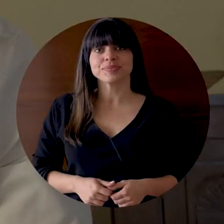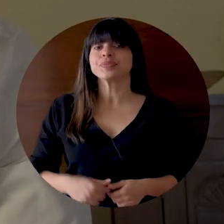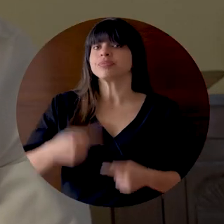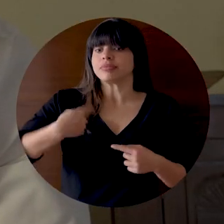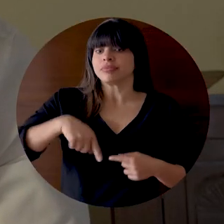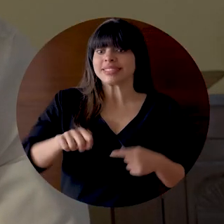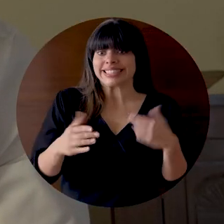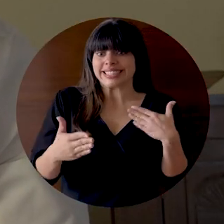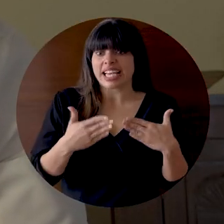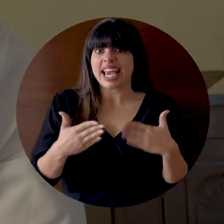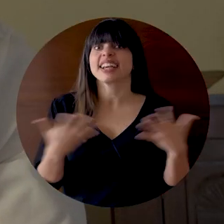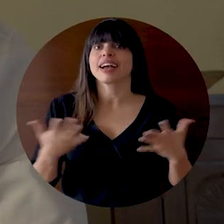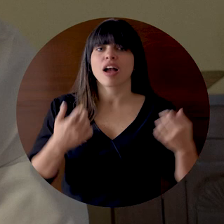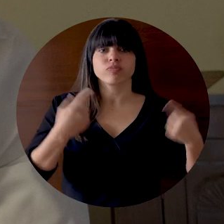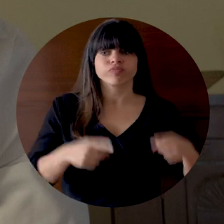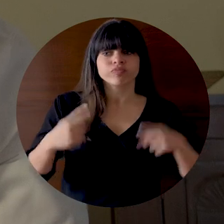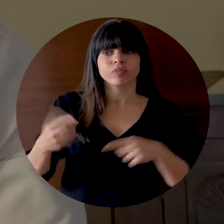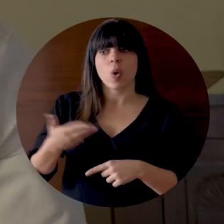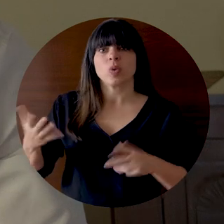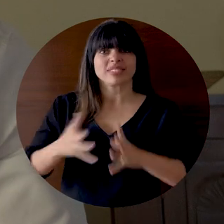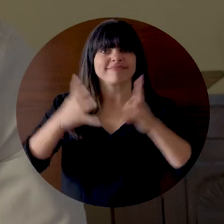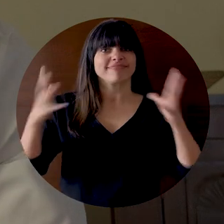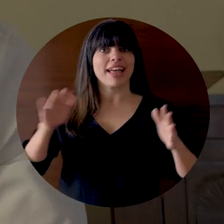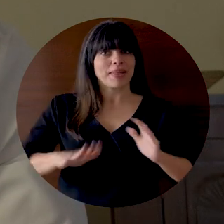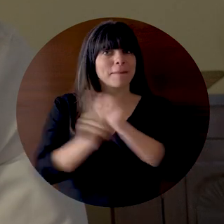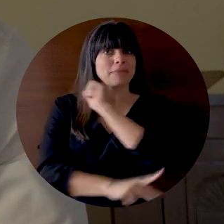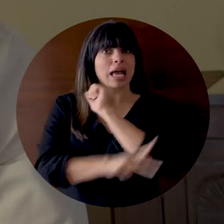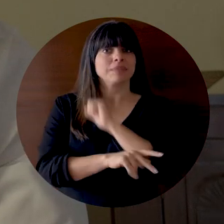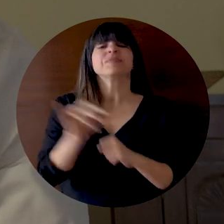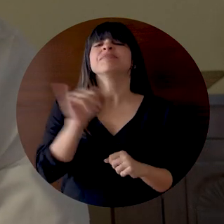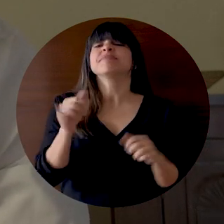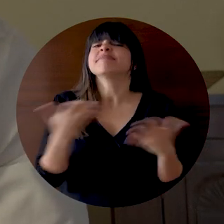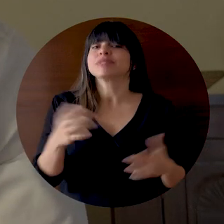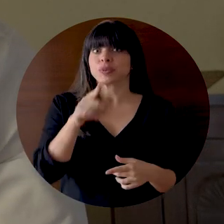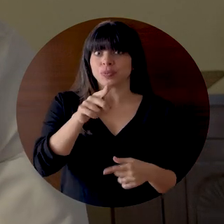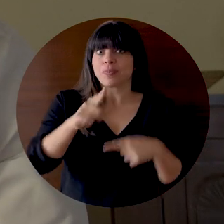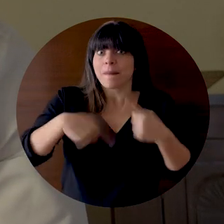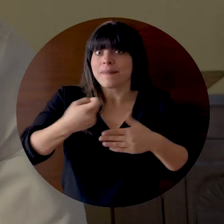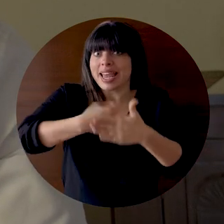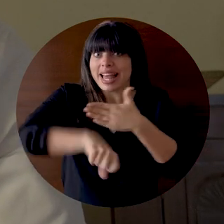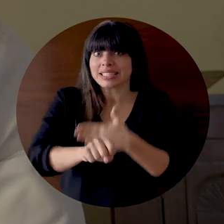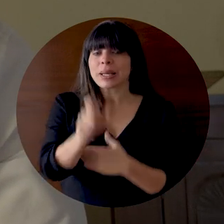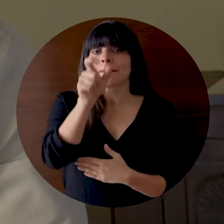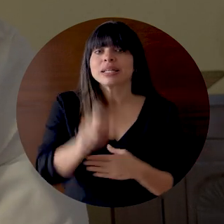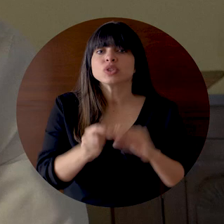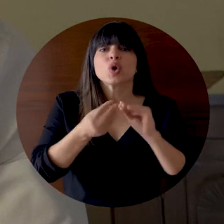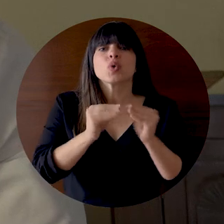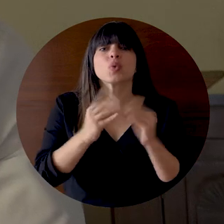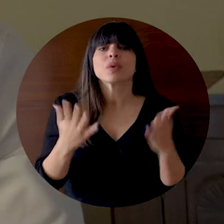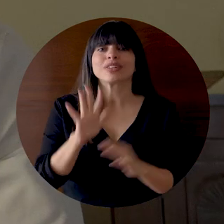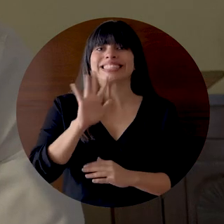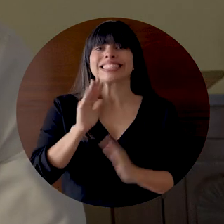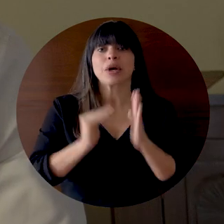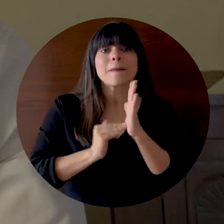Estamos cerca de que grandes cosas pasen en nuestro país. En cuenta, tu nacimiento, la persona 5 millones